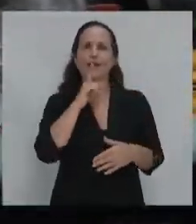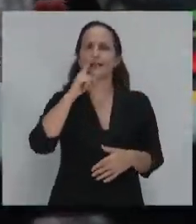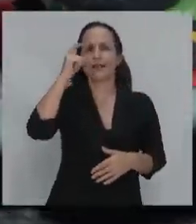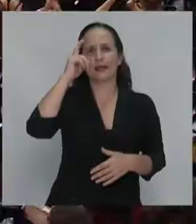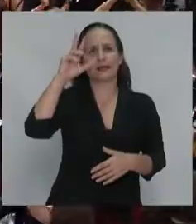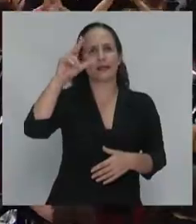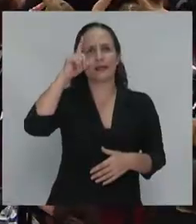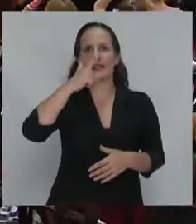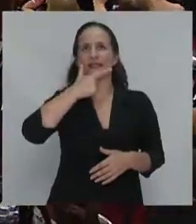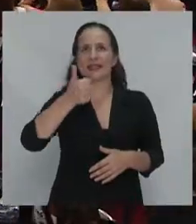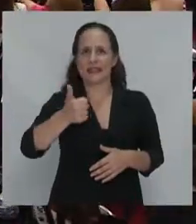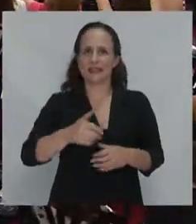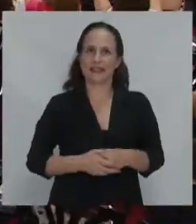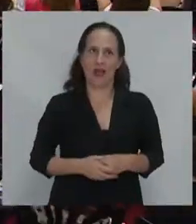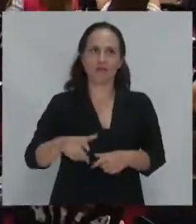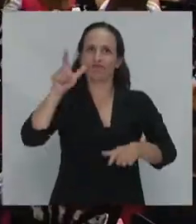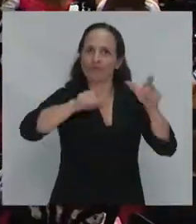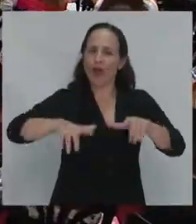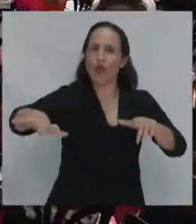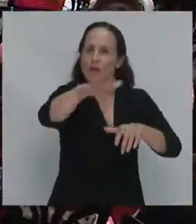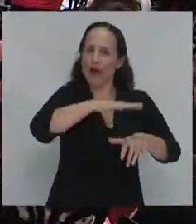se metió al público en el bolsillo